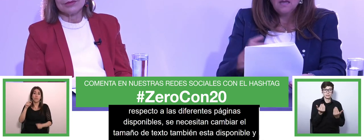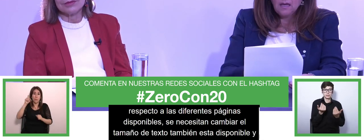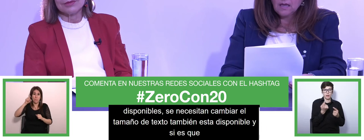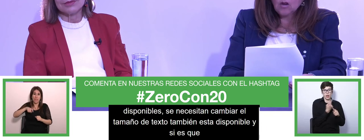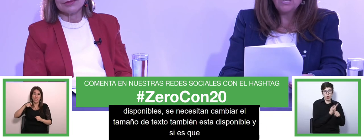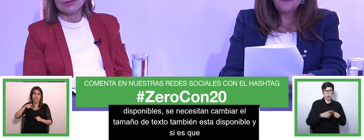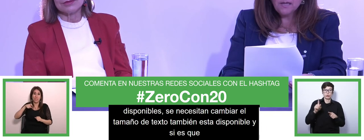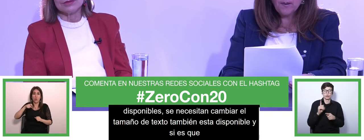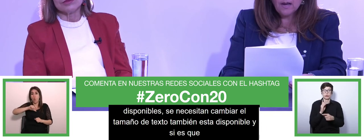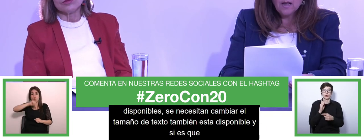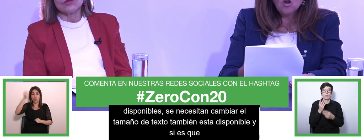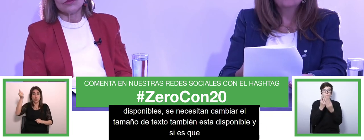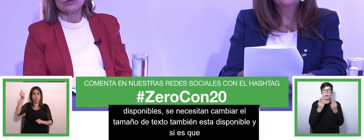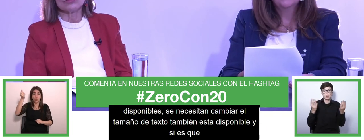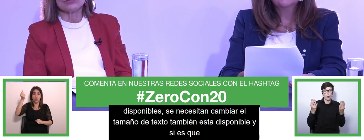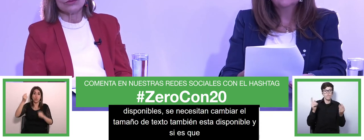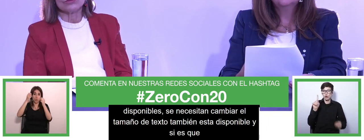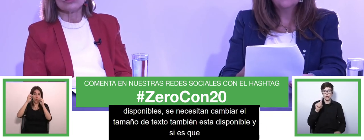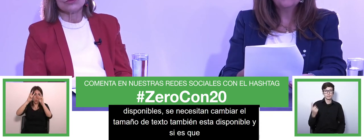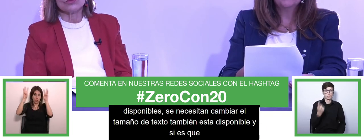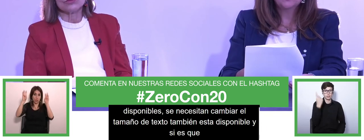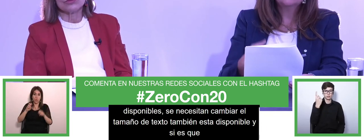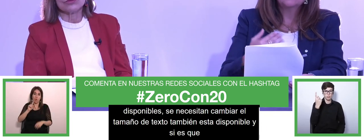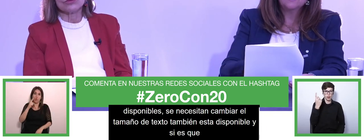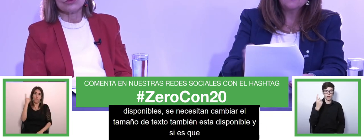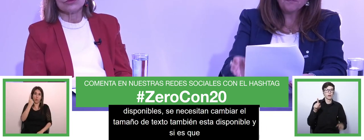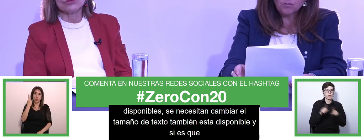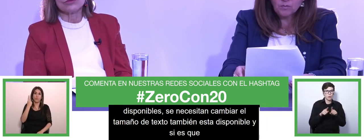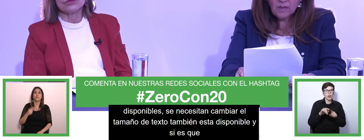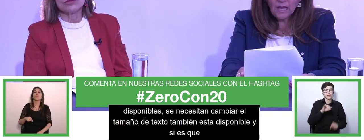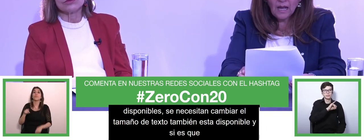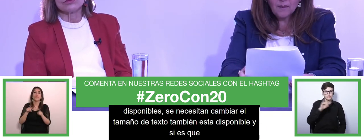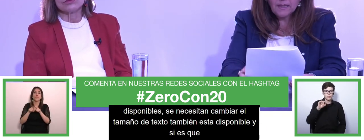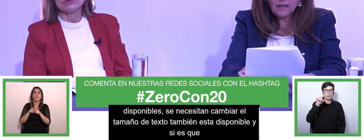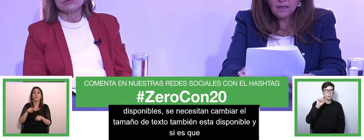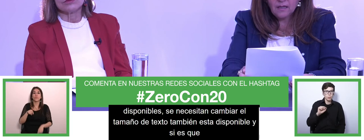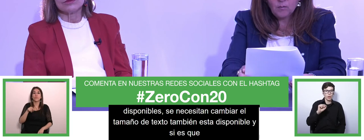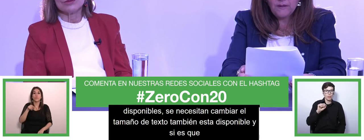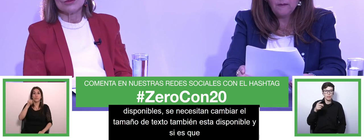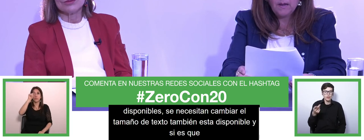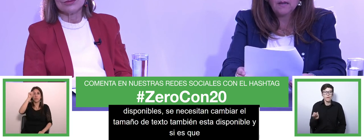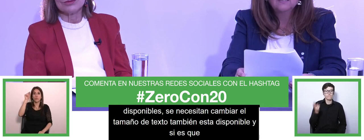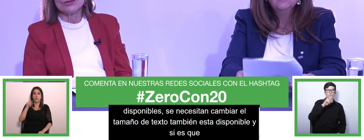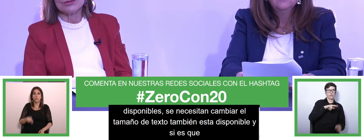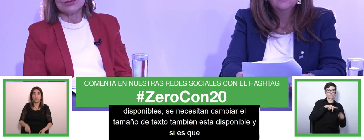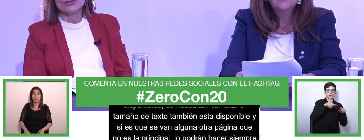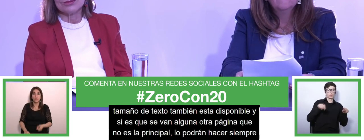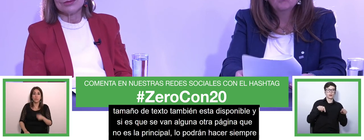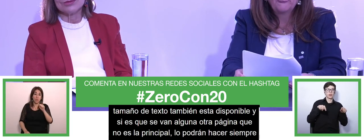que no es la principal lo podrán hacer siempre podrán saltar a la página principal